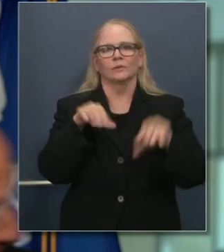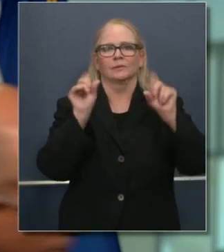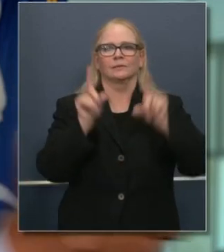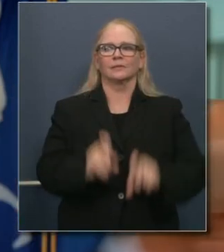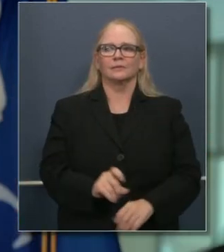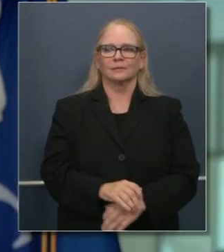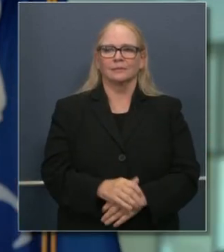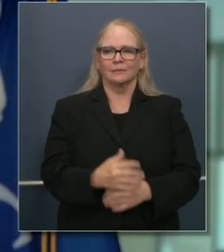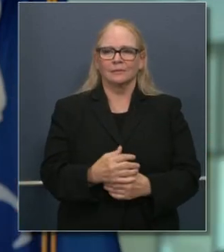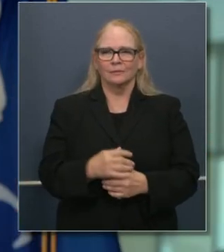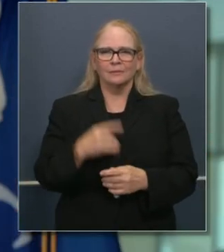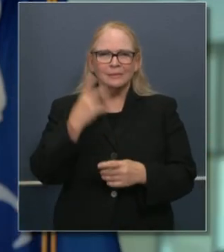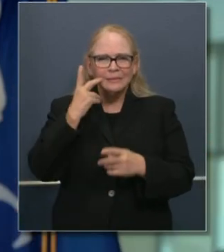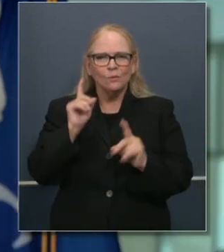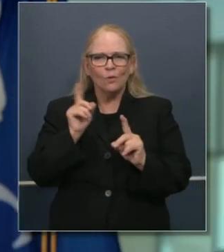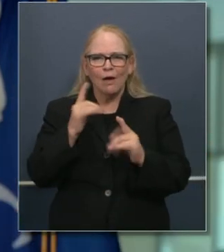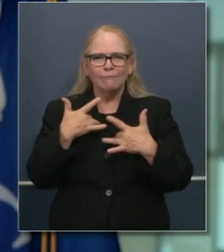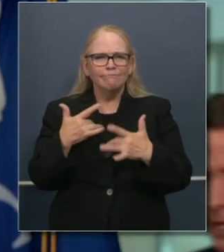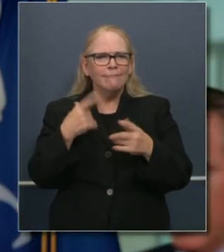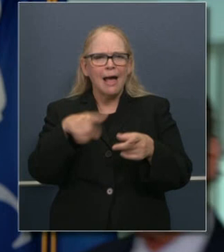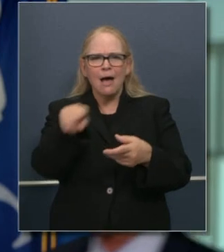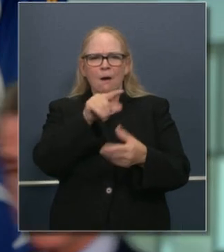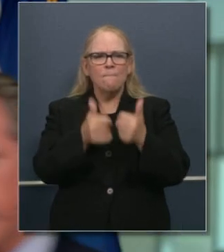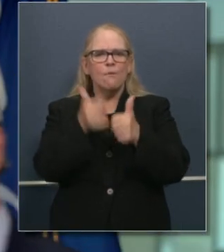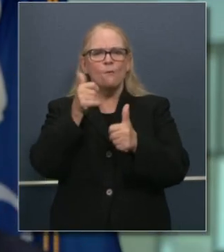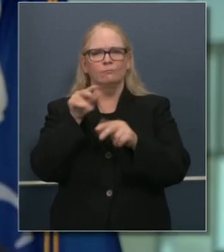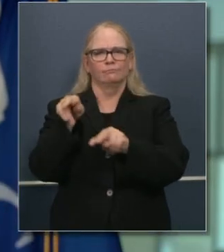podamos ver en dónde se llevan a cabo estas tendencias.